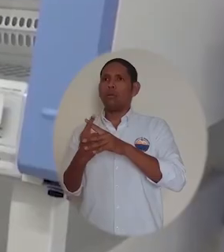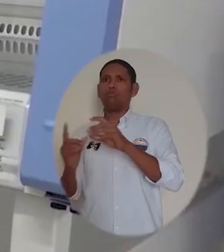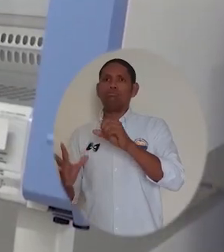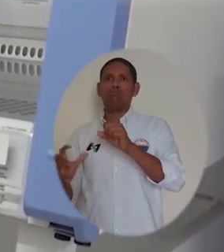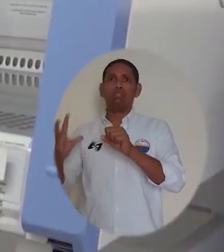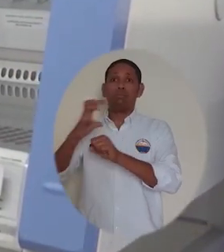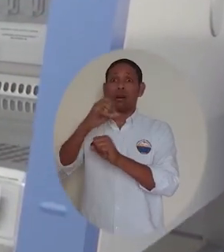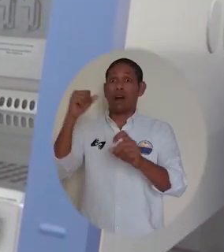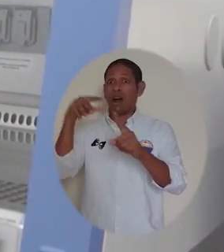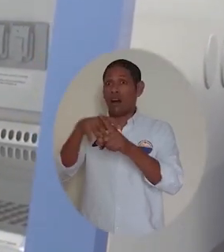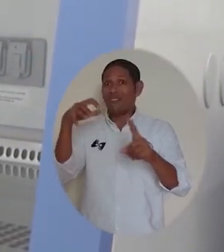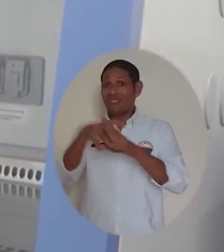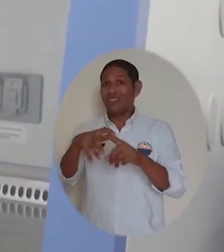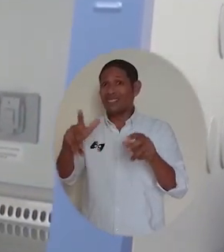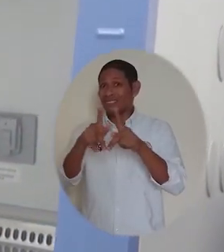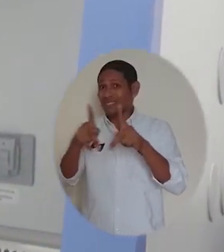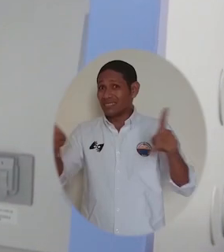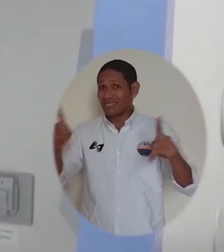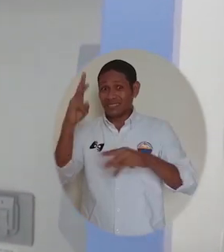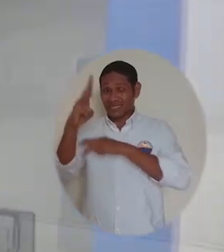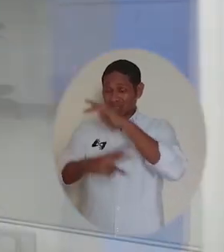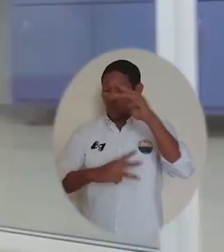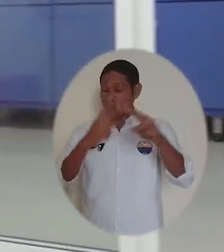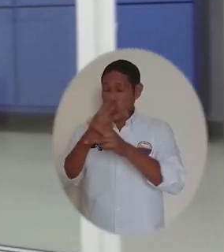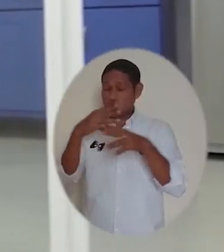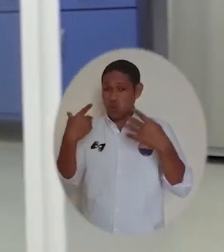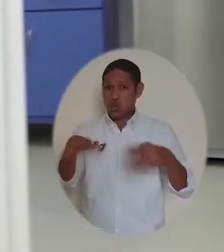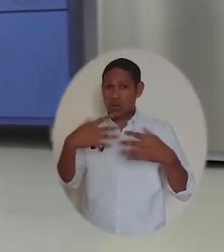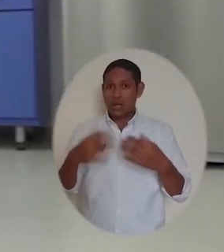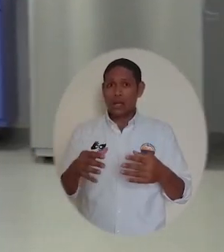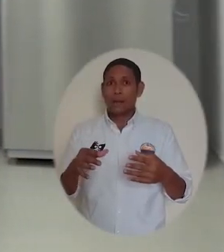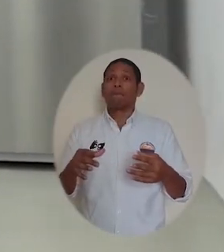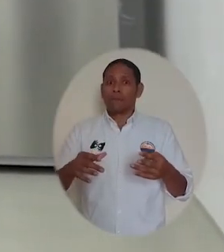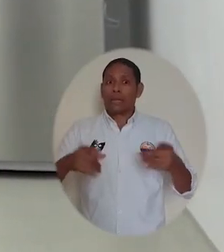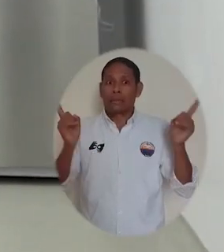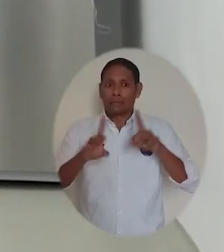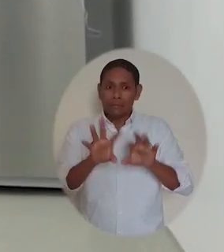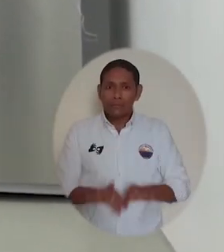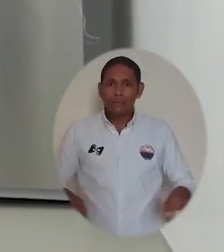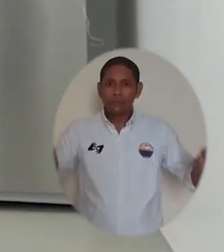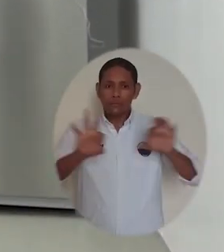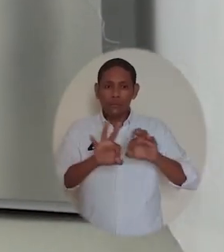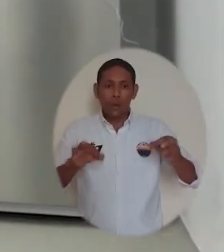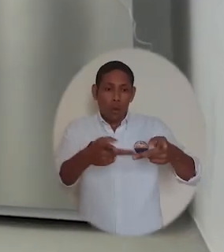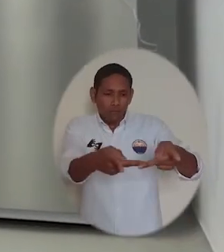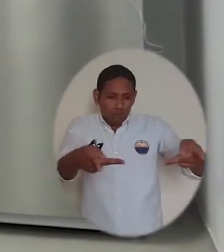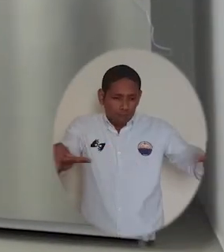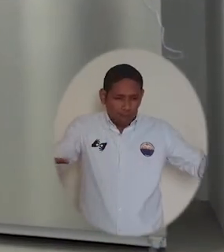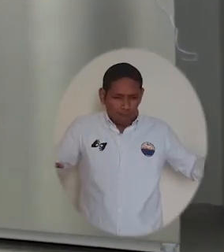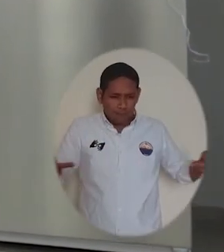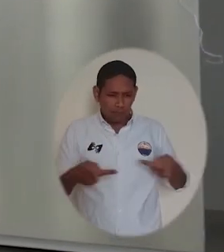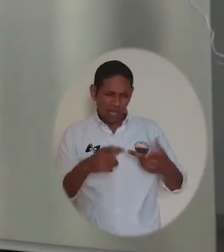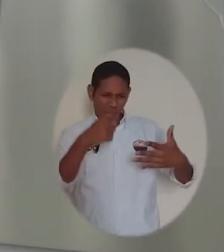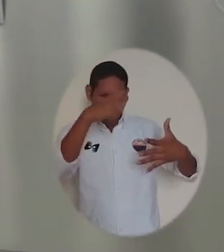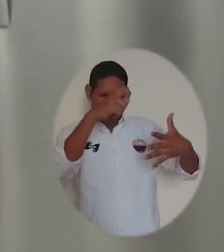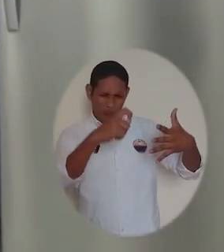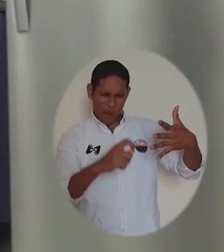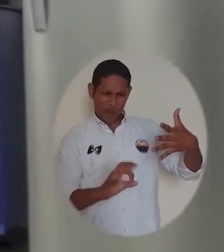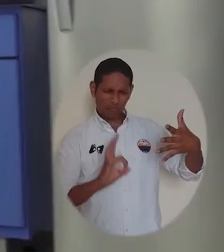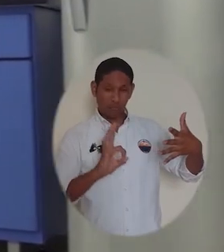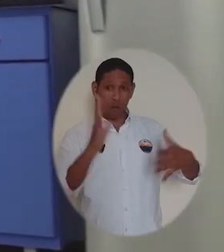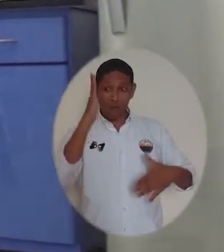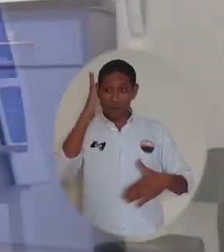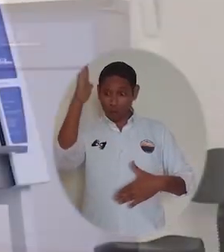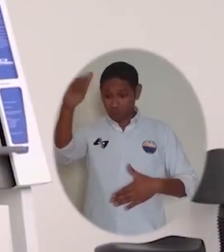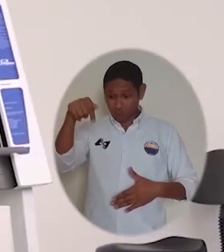hacer frente a una contingencia que ha afectado la vida de miles de personas alrededor del mundo, pero también con el propósito de disponer un espacio